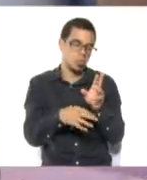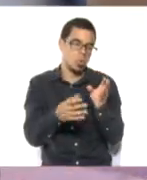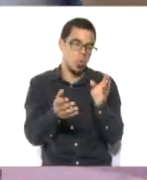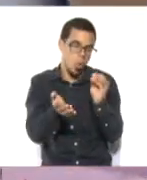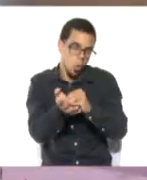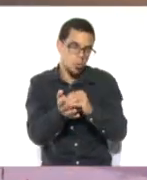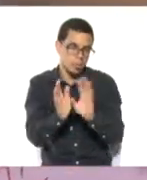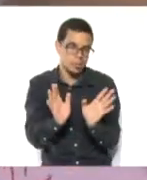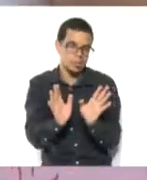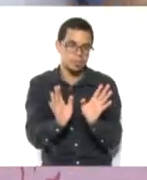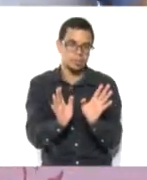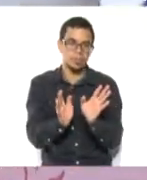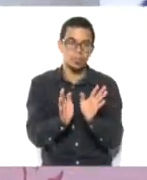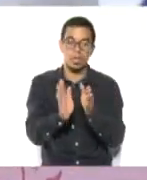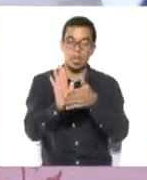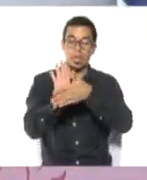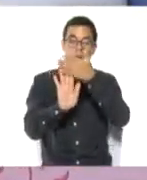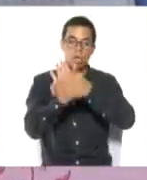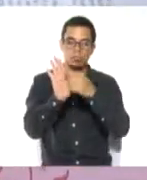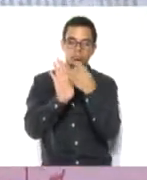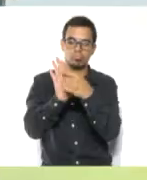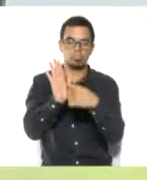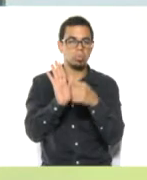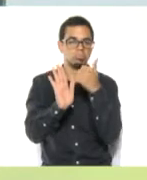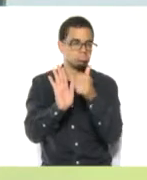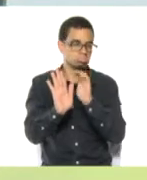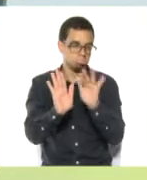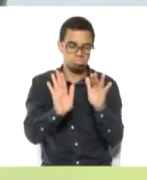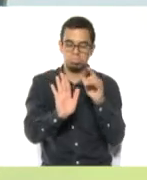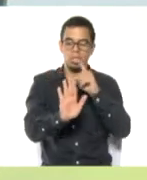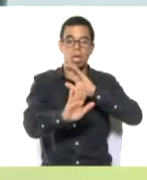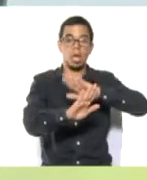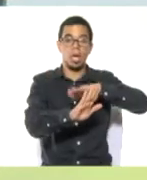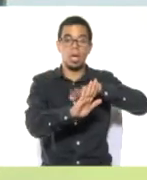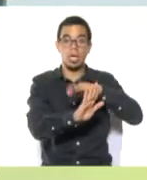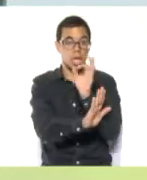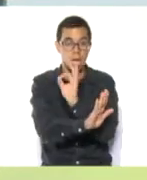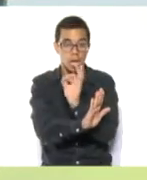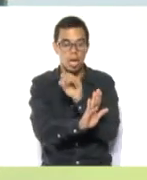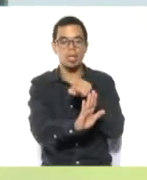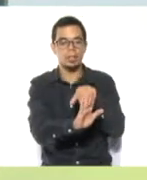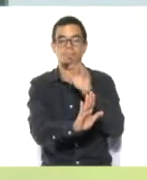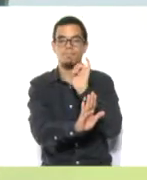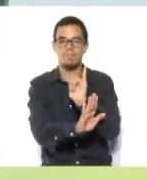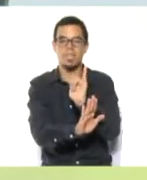parte delantera y la parte trasera y le vamos a dar una nueva utilidad.